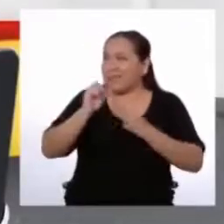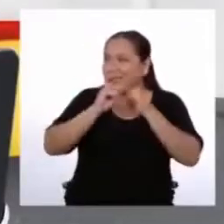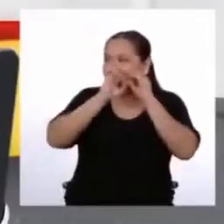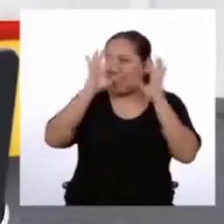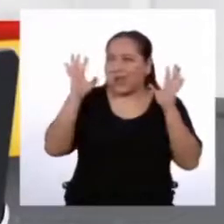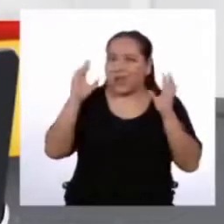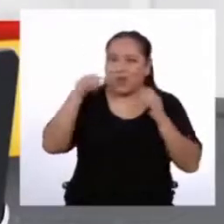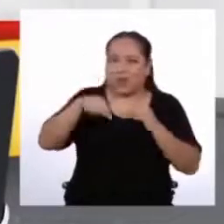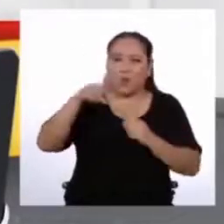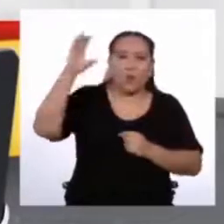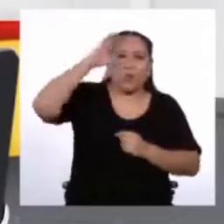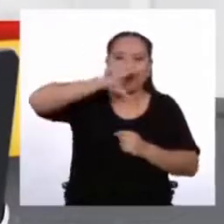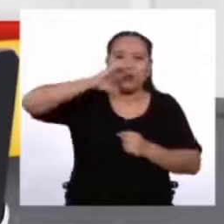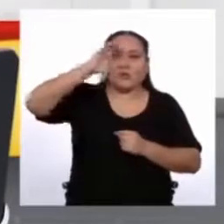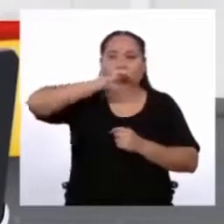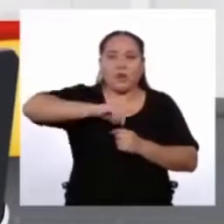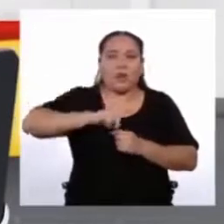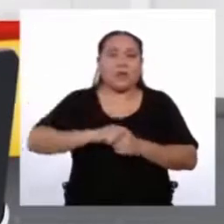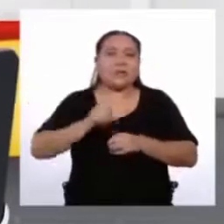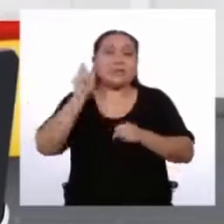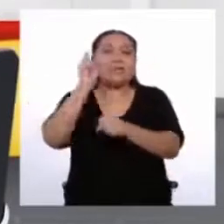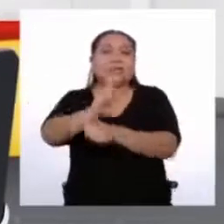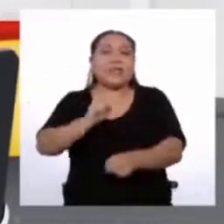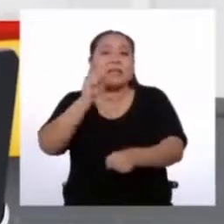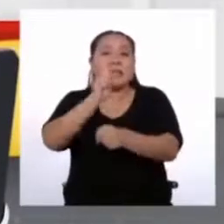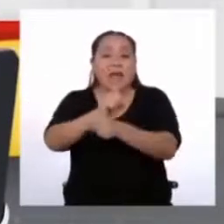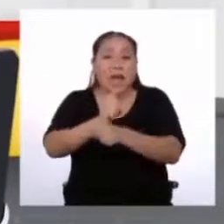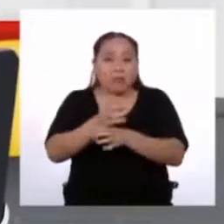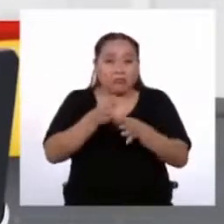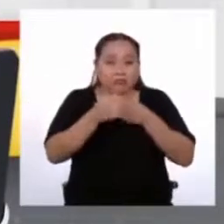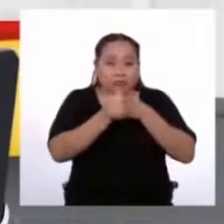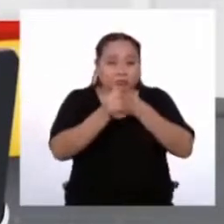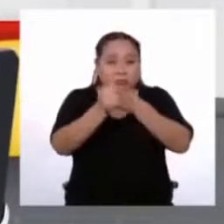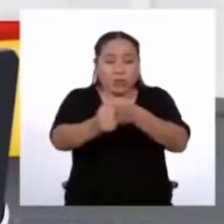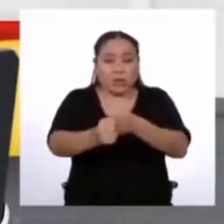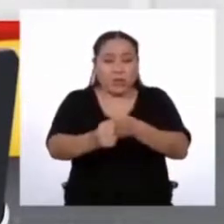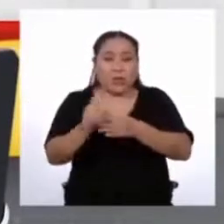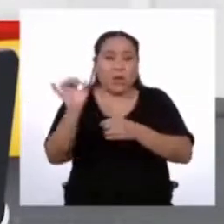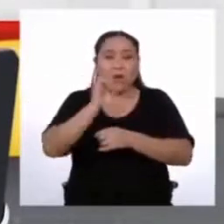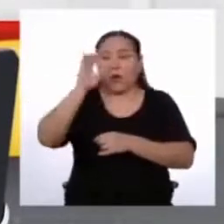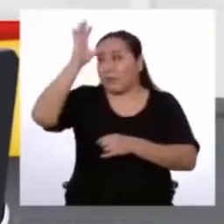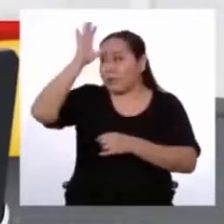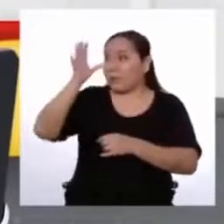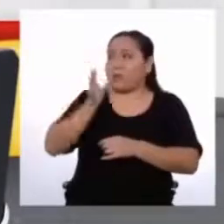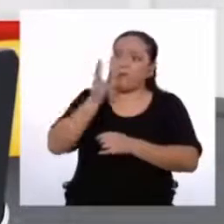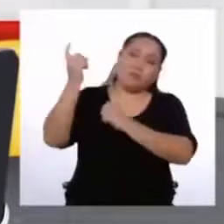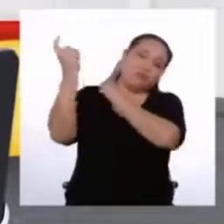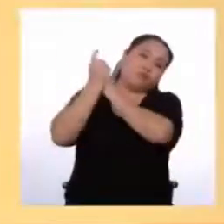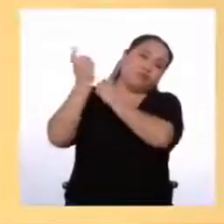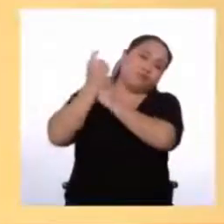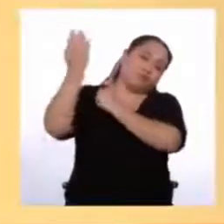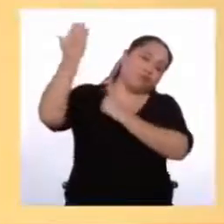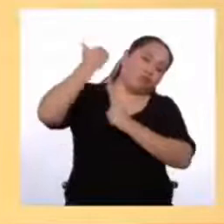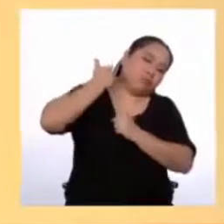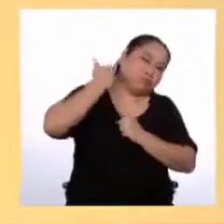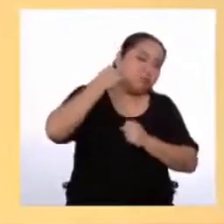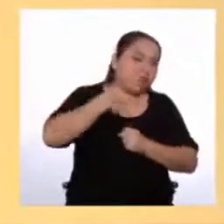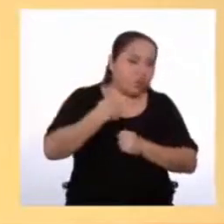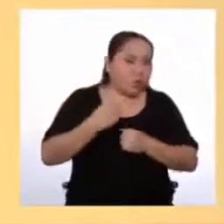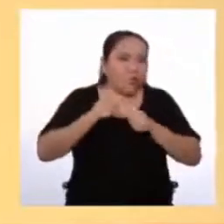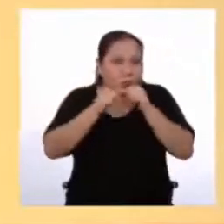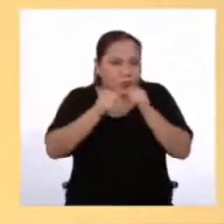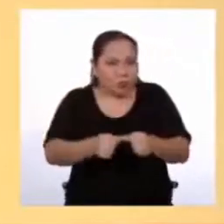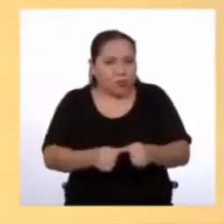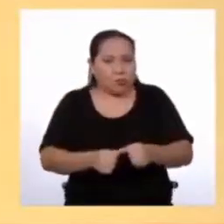lo que buscamos Es instruir Como mis padres Me instruyeron a mi Cuando era chico Y hasta el día de hoy Exacto